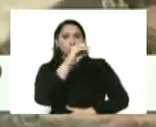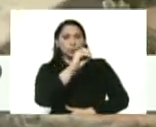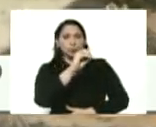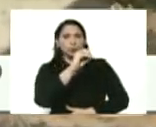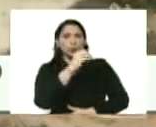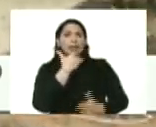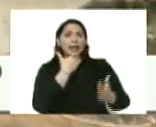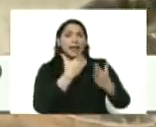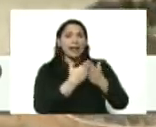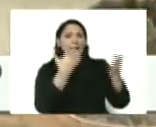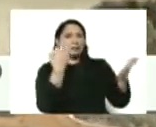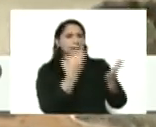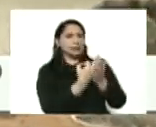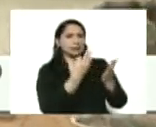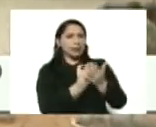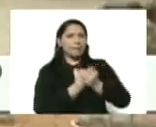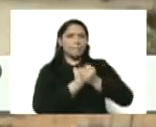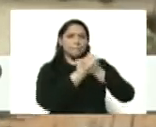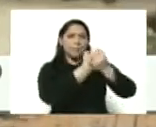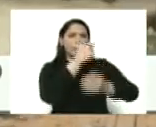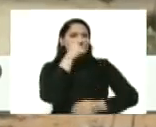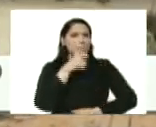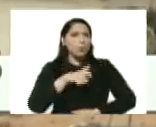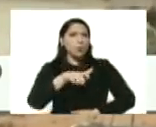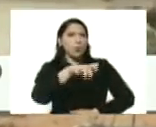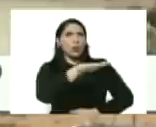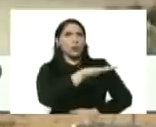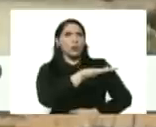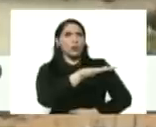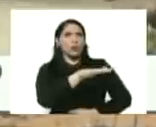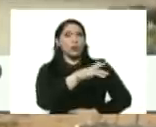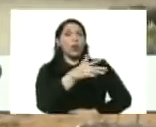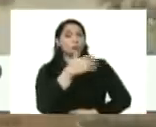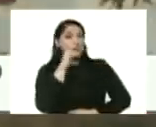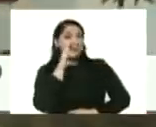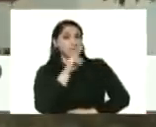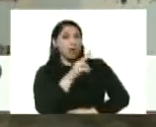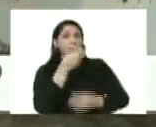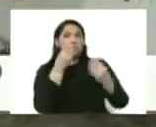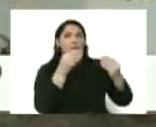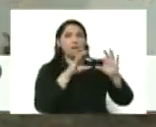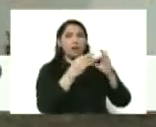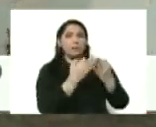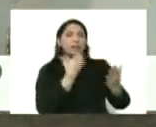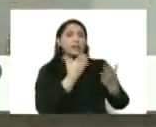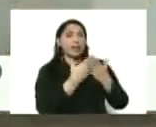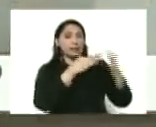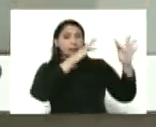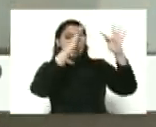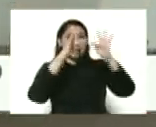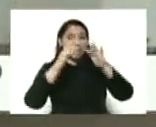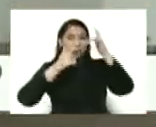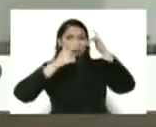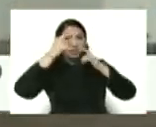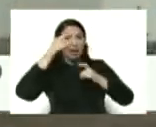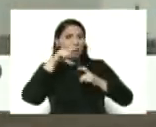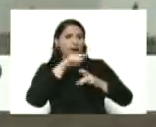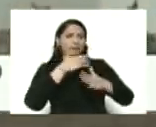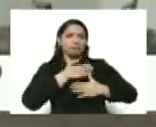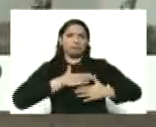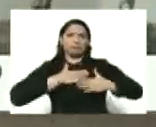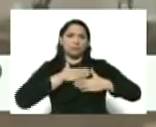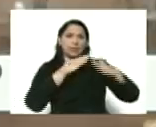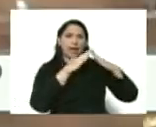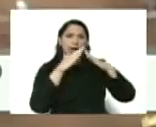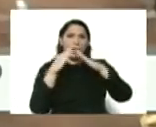siempre por tanto amor para este pueblo. Mi comandante presidente, vivimos como esta familia, una vez más, gracias al legal comandante Chávez, es beneficiada con una